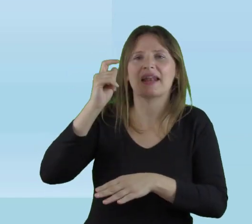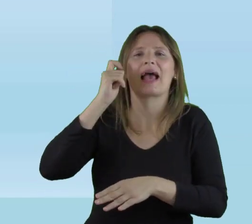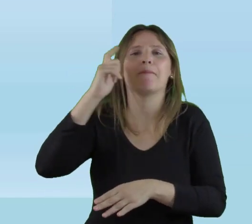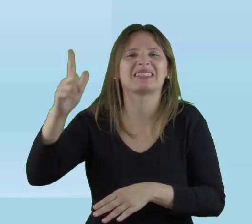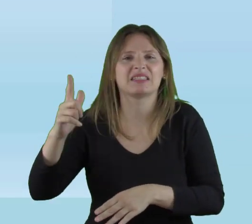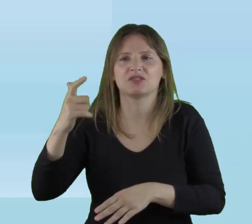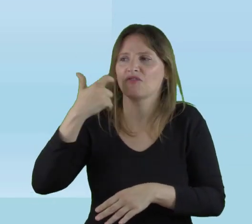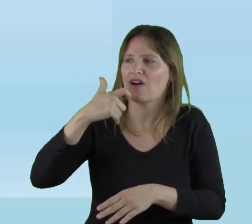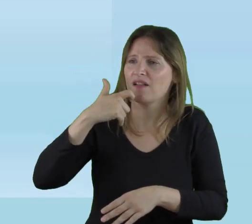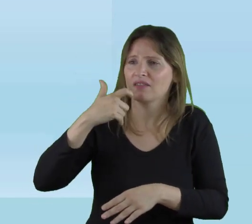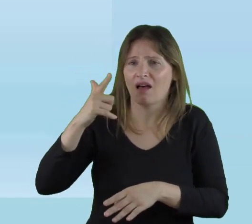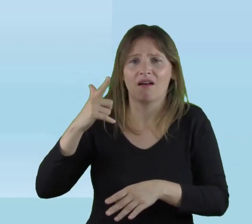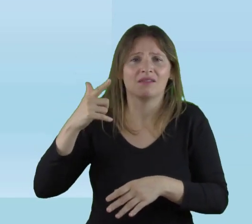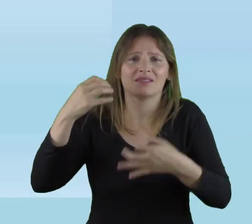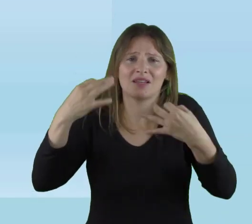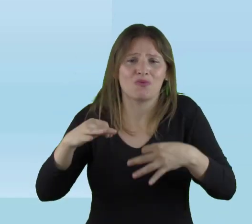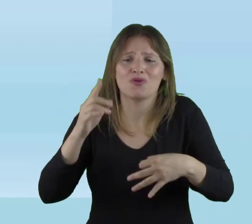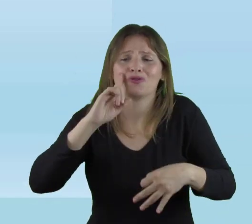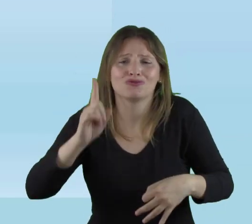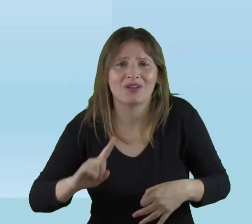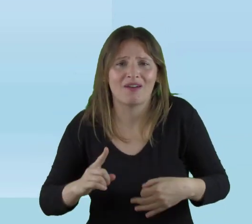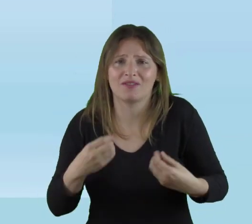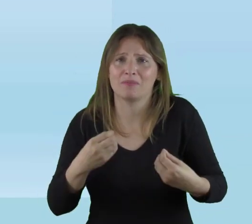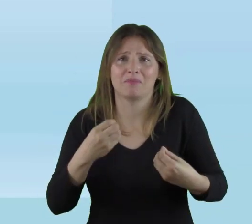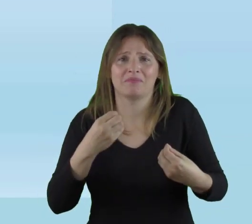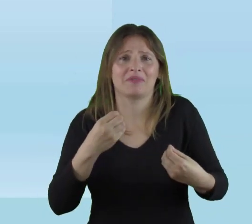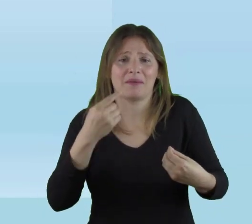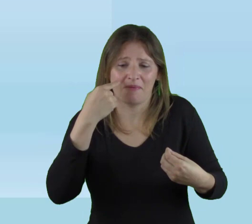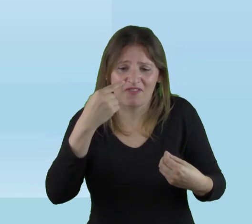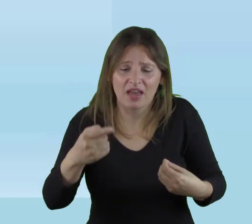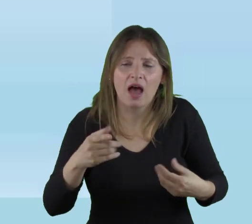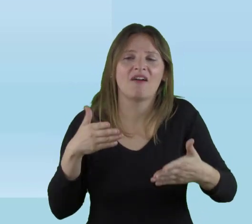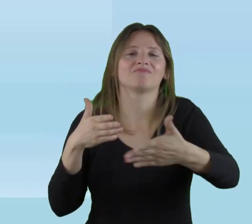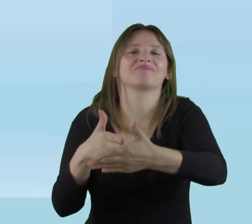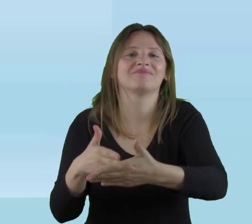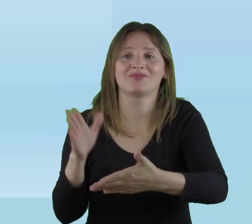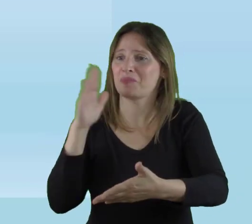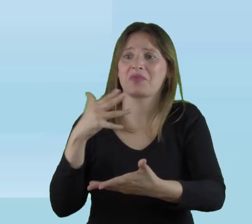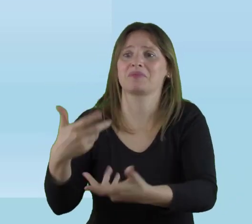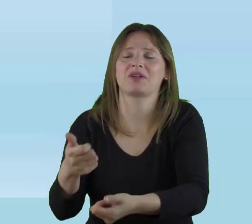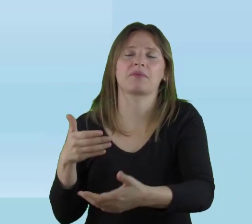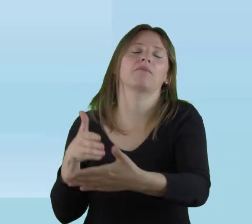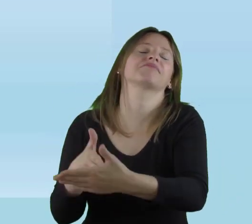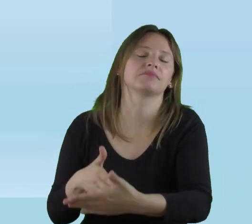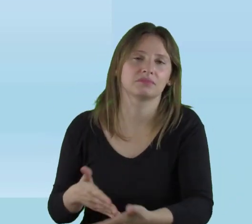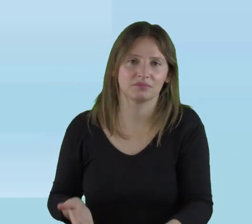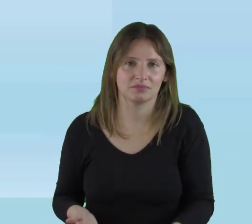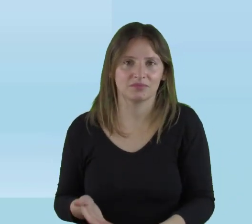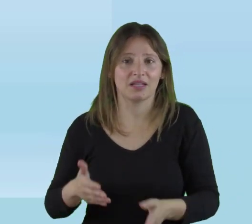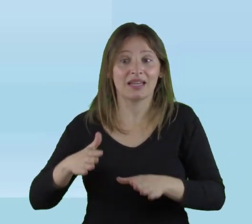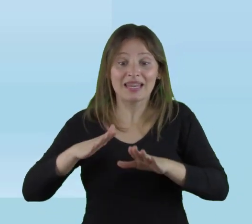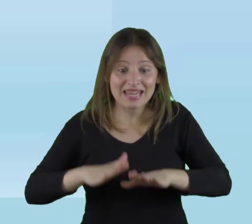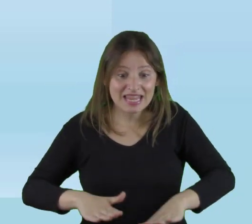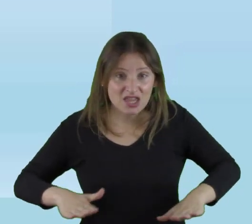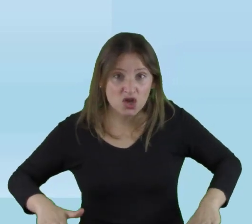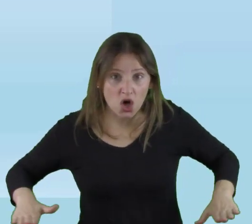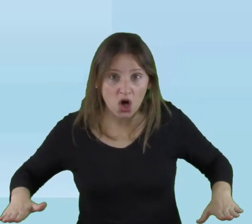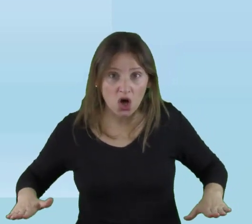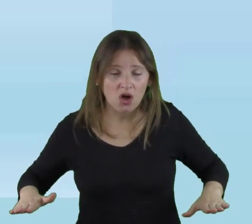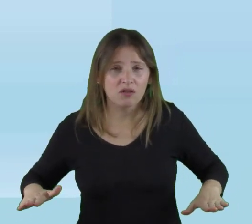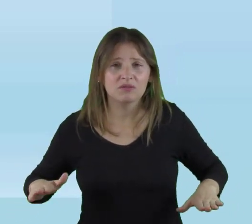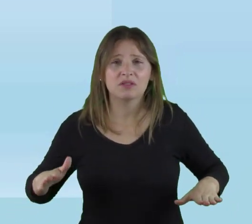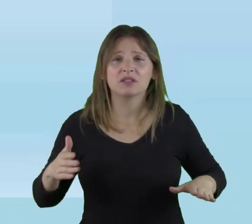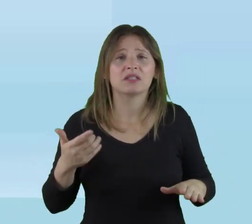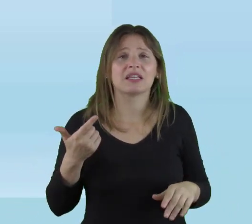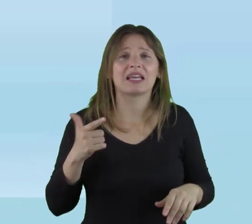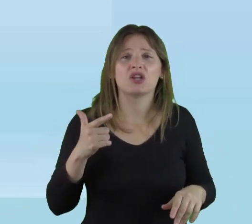experimentar una barrera. Pues va a experimentar que no está preparado. Los niños que no tienen estas enseñanzas